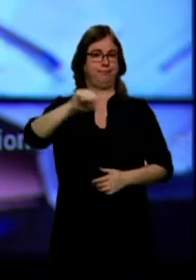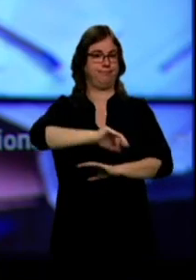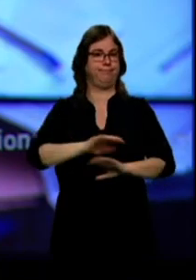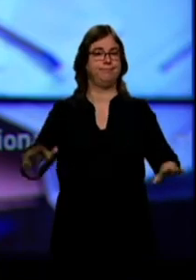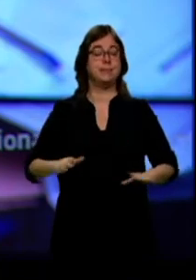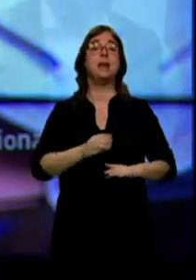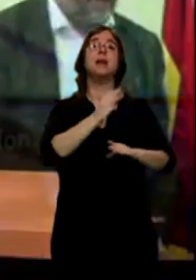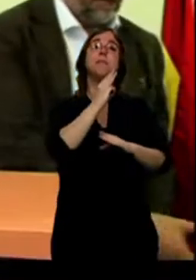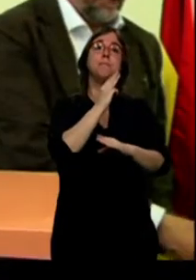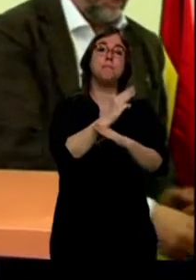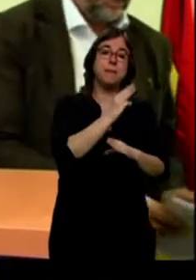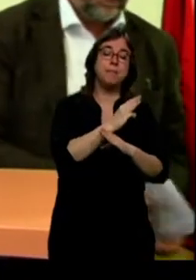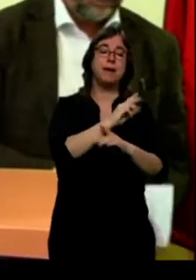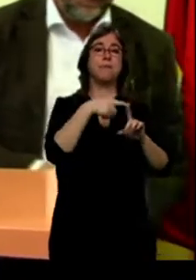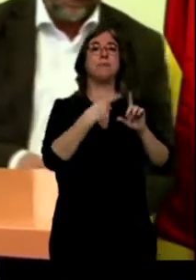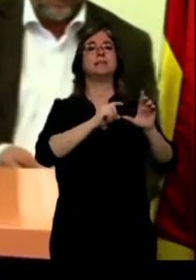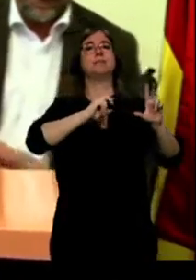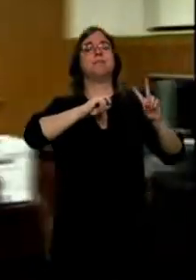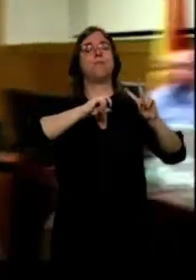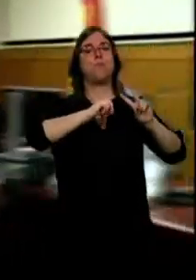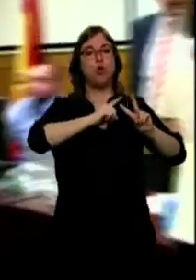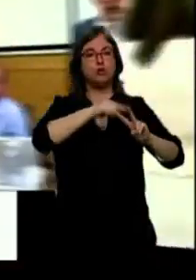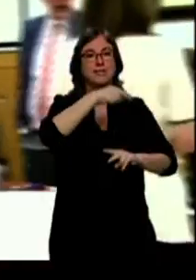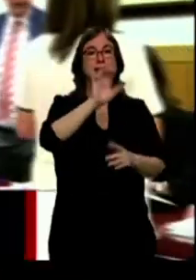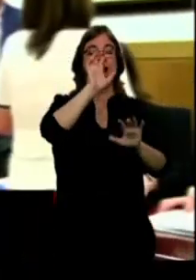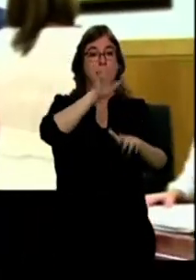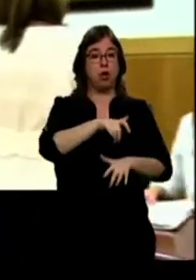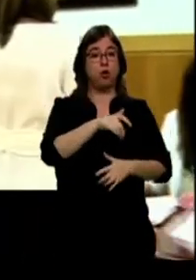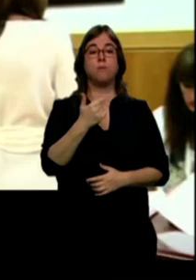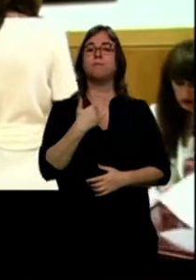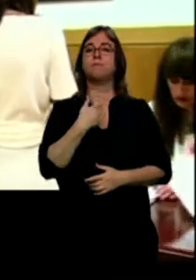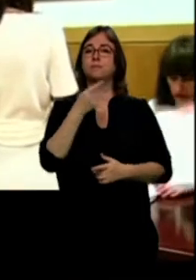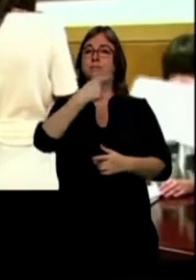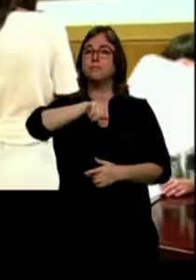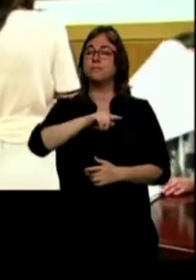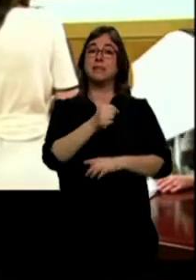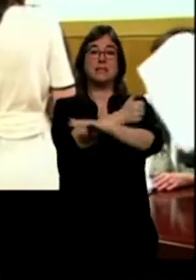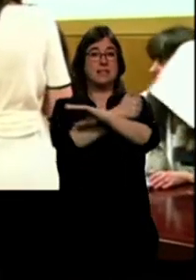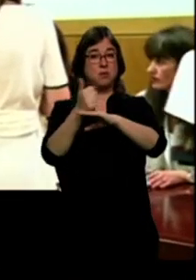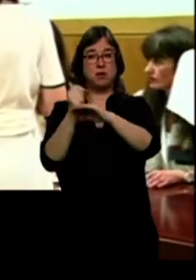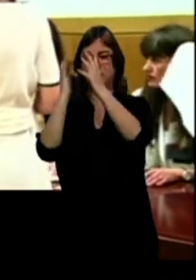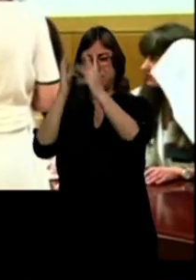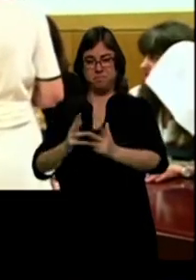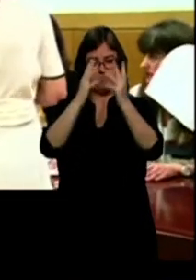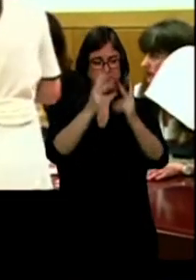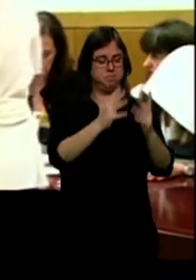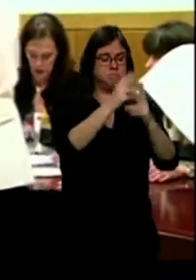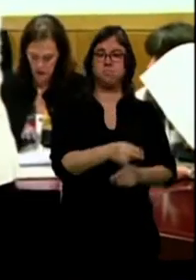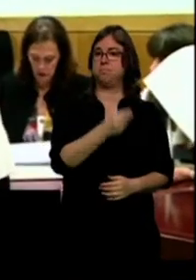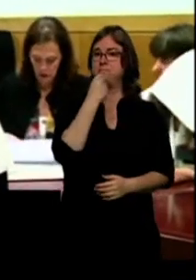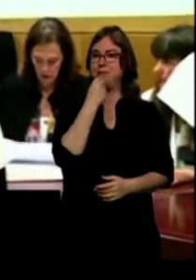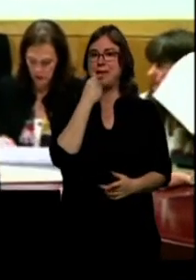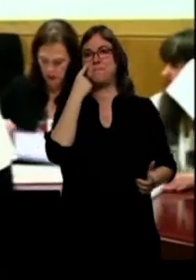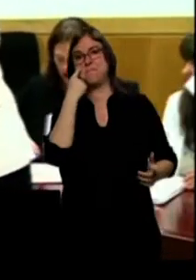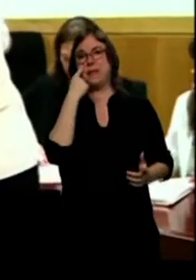Vox en León. El Tribunal ratifica las resoluciones de las juntas electorales en el recuento de la mesa que tiene en vilo al Ayuntamiento